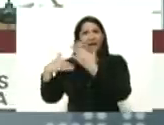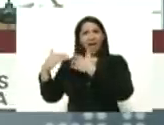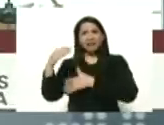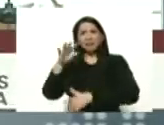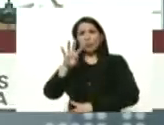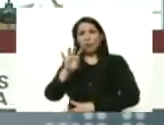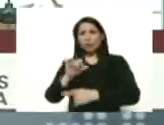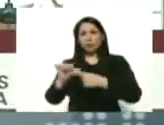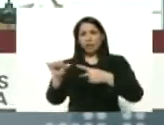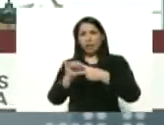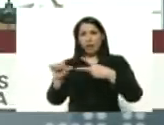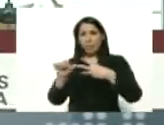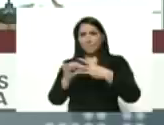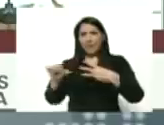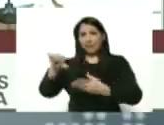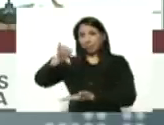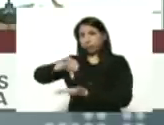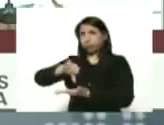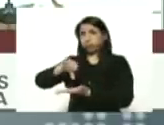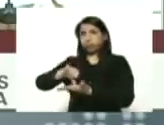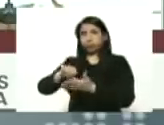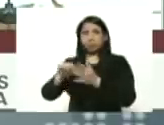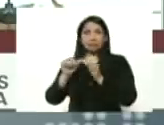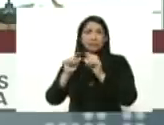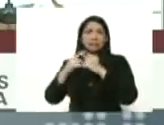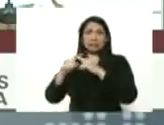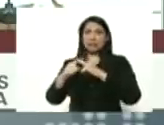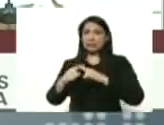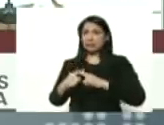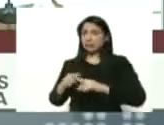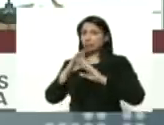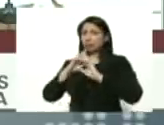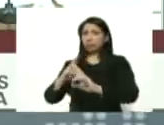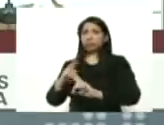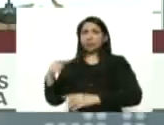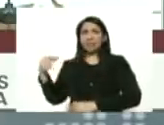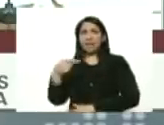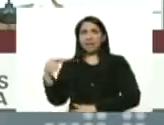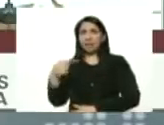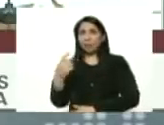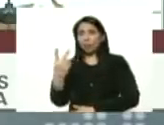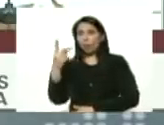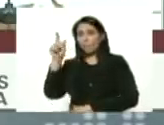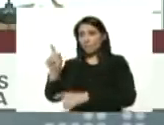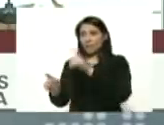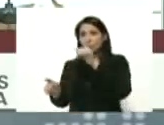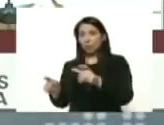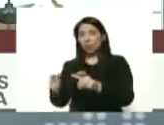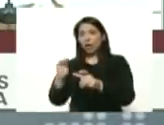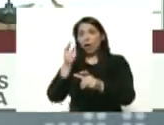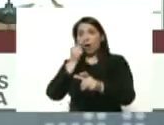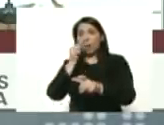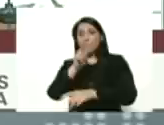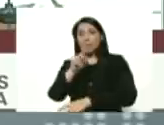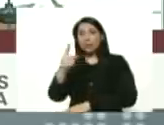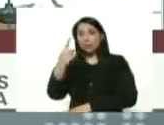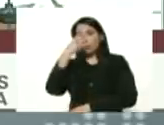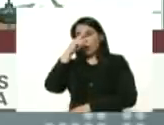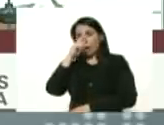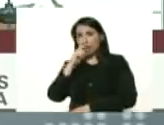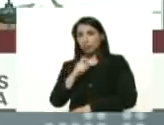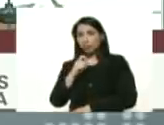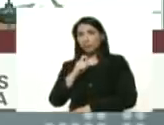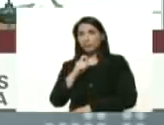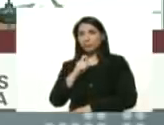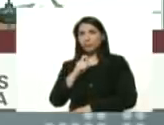ese foco sigue dando resultados allí negativos dos casos un hombre de 21 años municipio